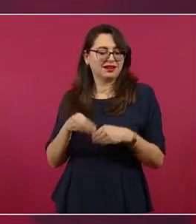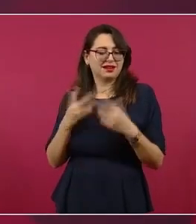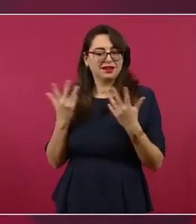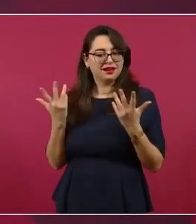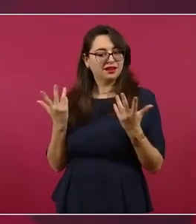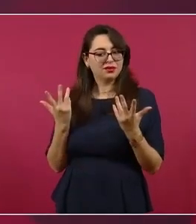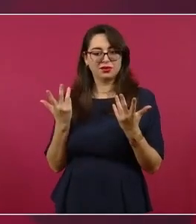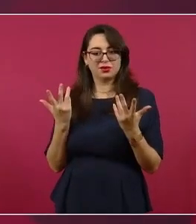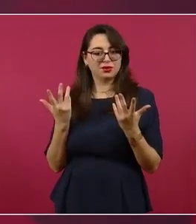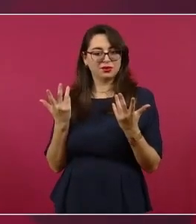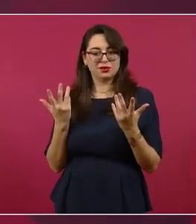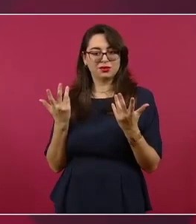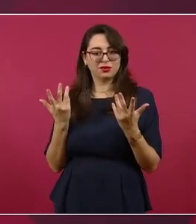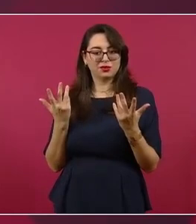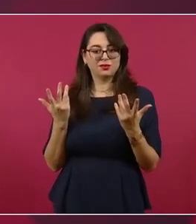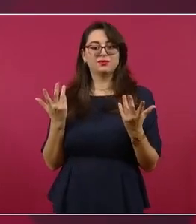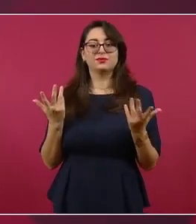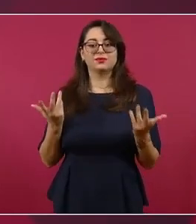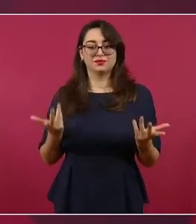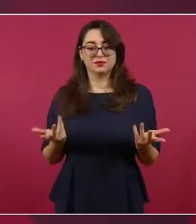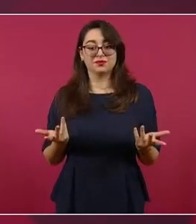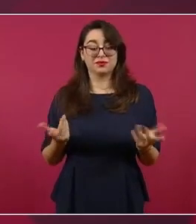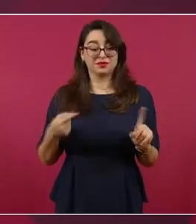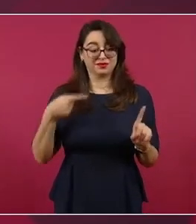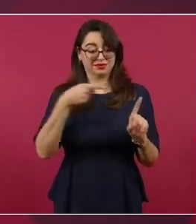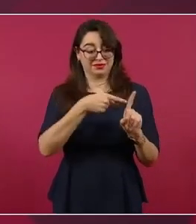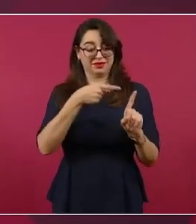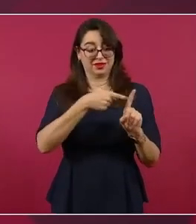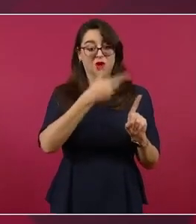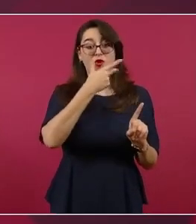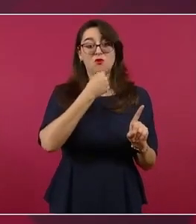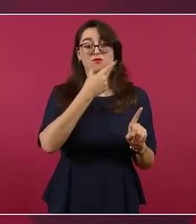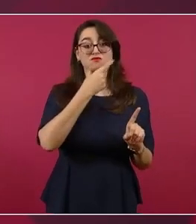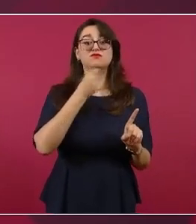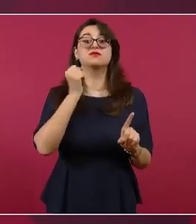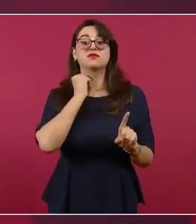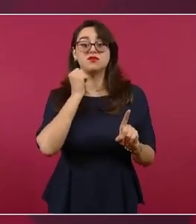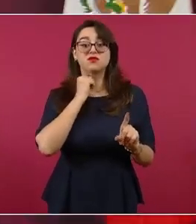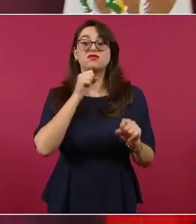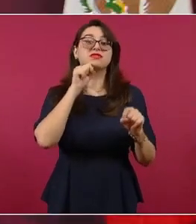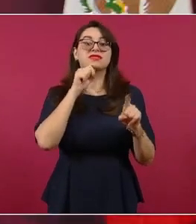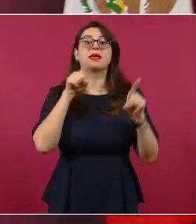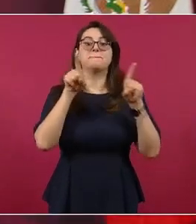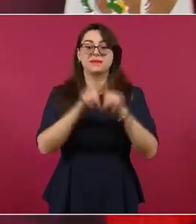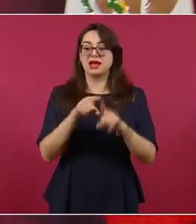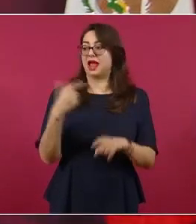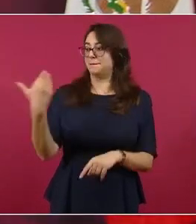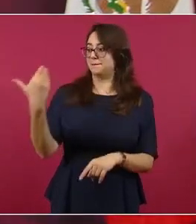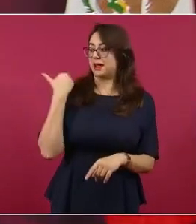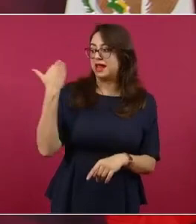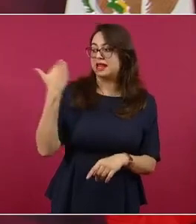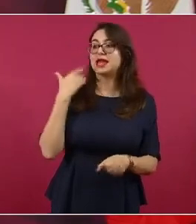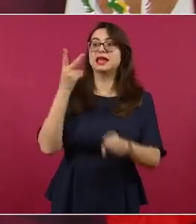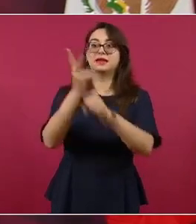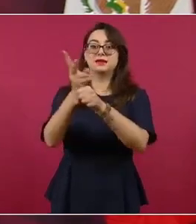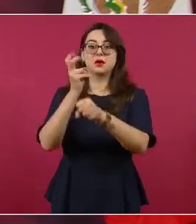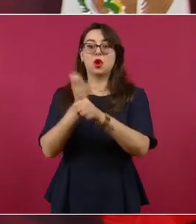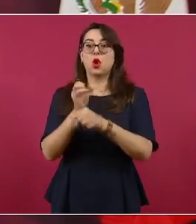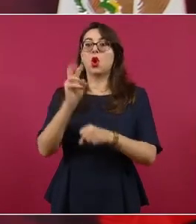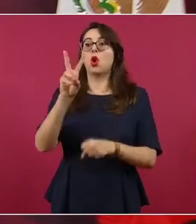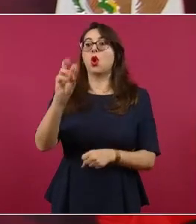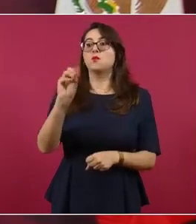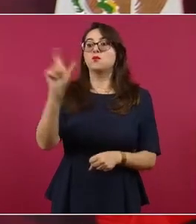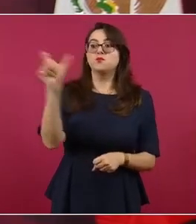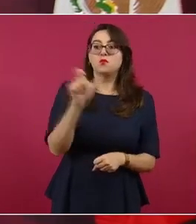fue el que trajo a los de Vox. Vox es un